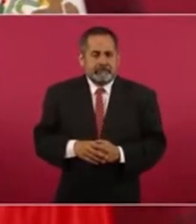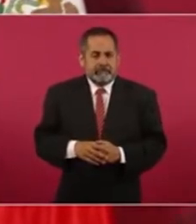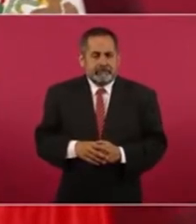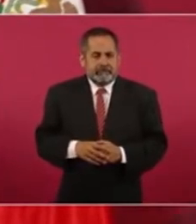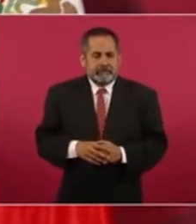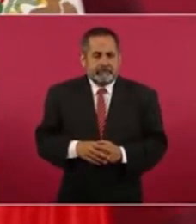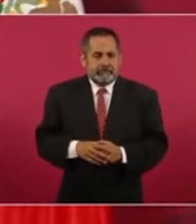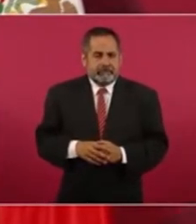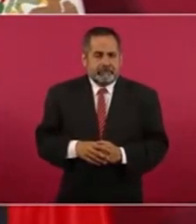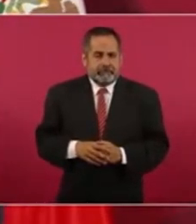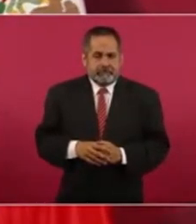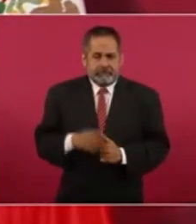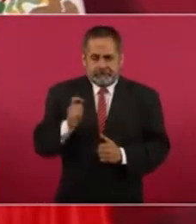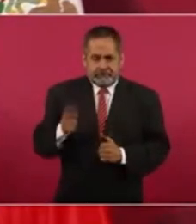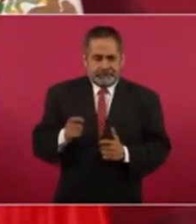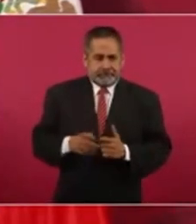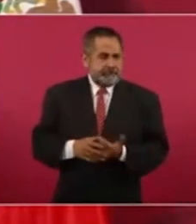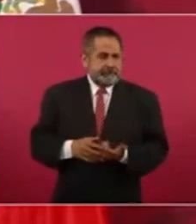que